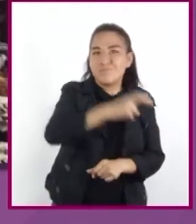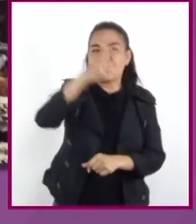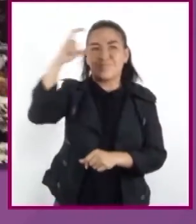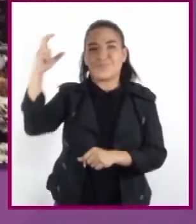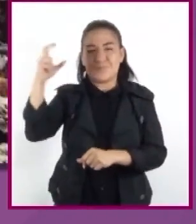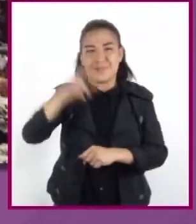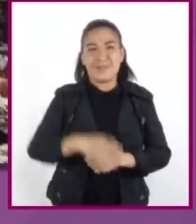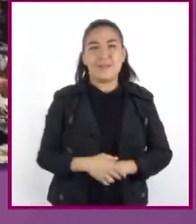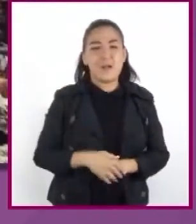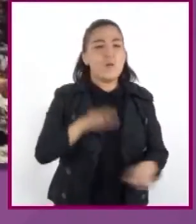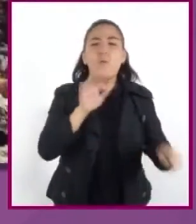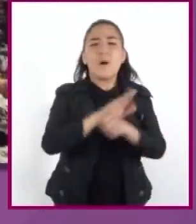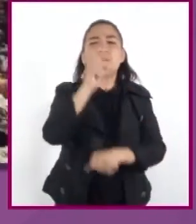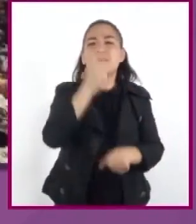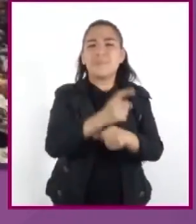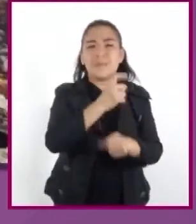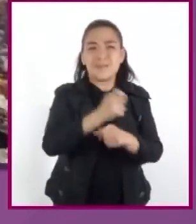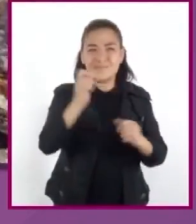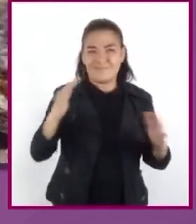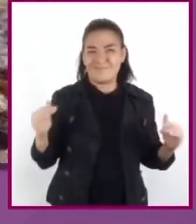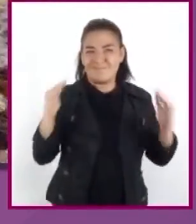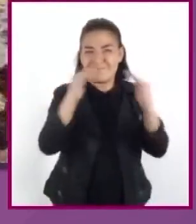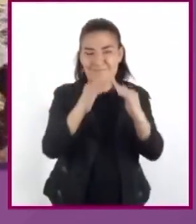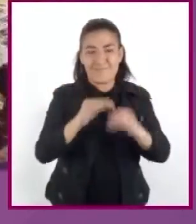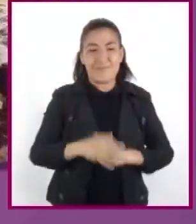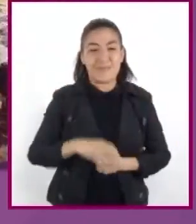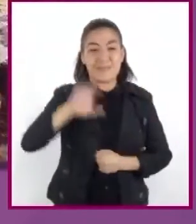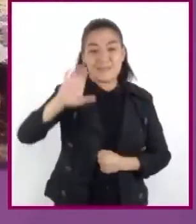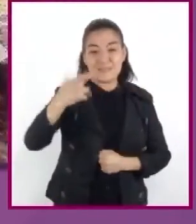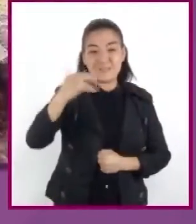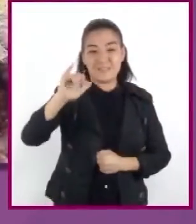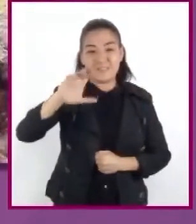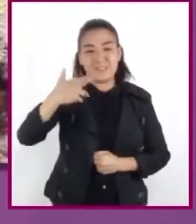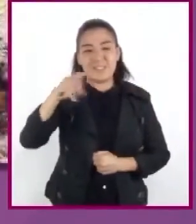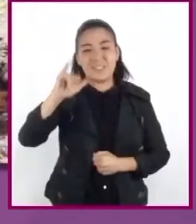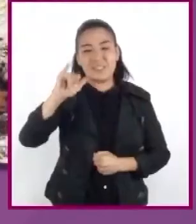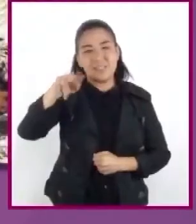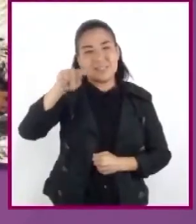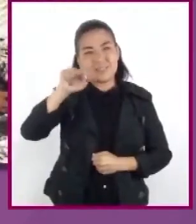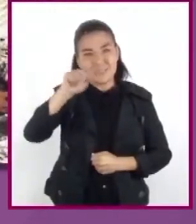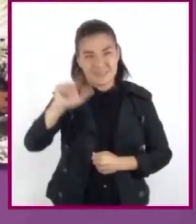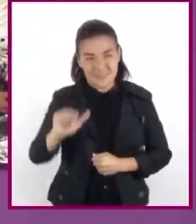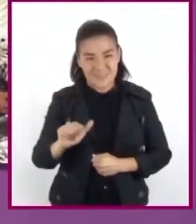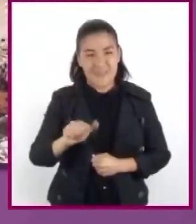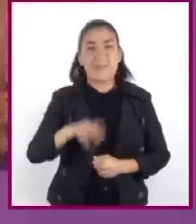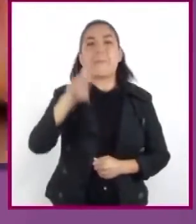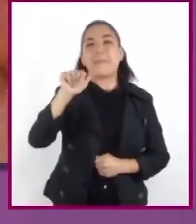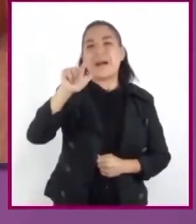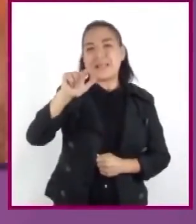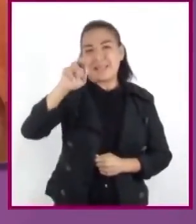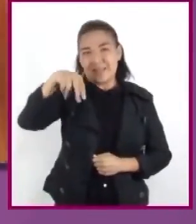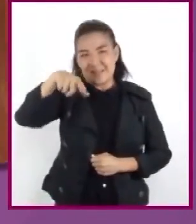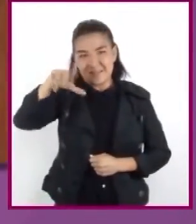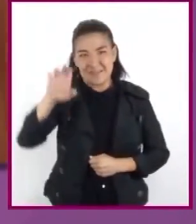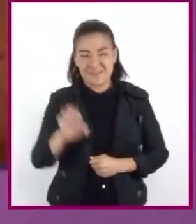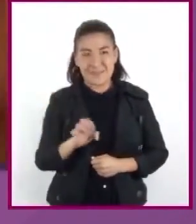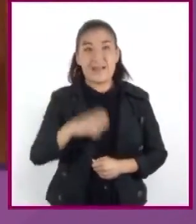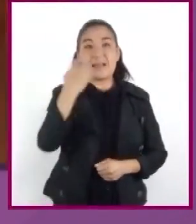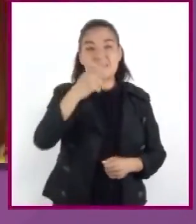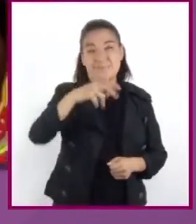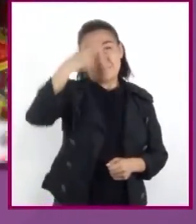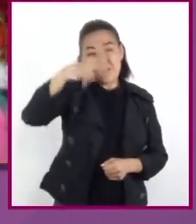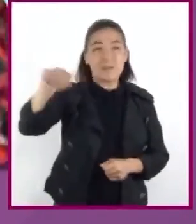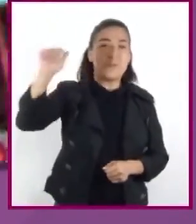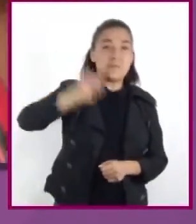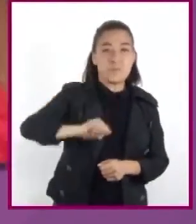Entre sus asentamientos se encuentran Chichén, Itzá y Palenque. Como puedes observar, el México